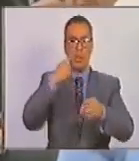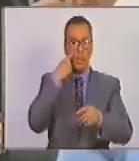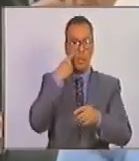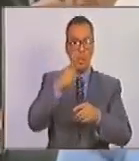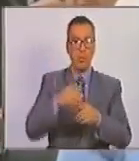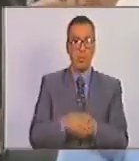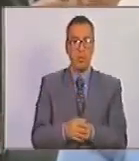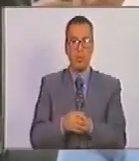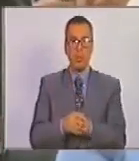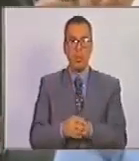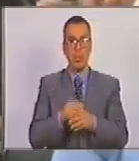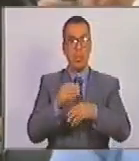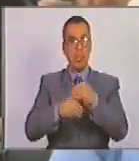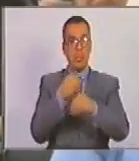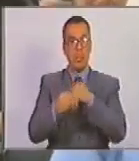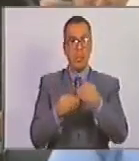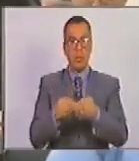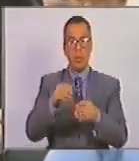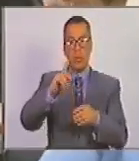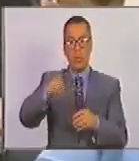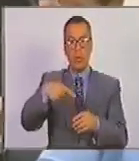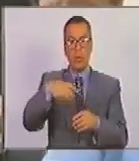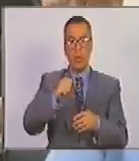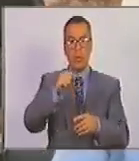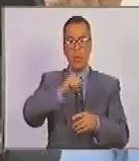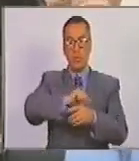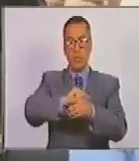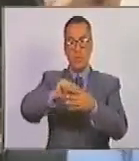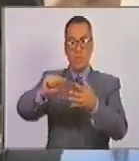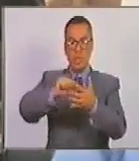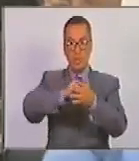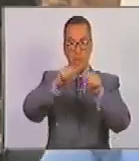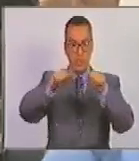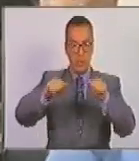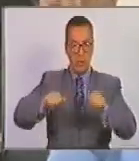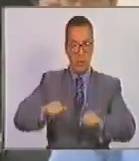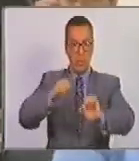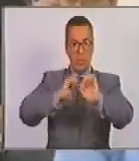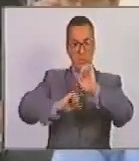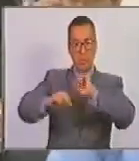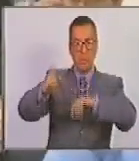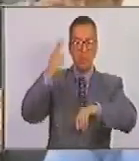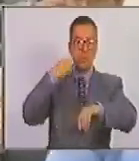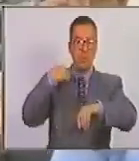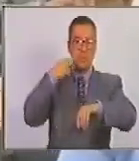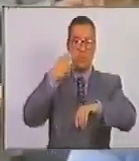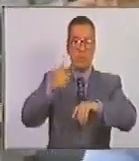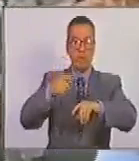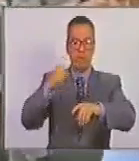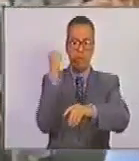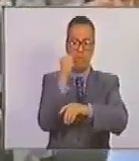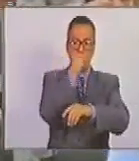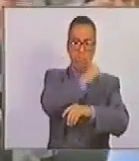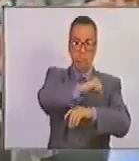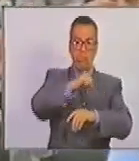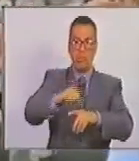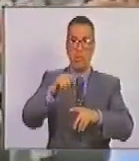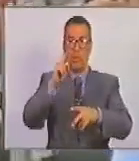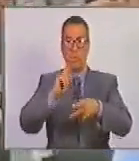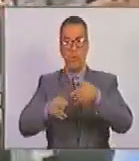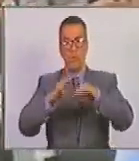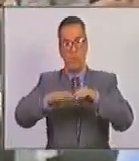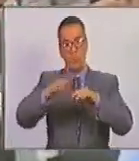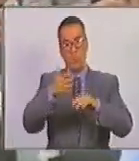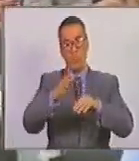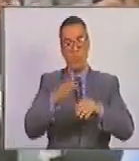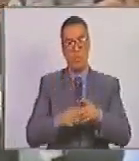en la instauración de la apartheid, sistema segregacionista, sistema racista, sistema asesino, donde una minoría de